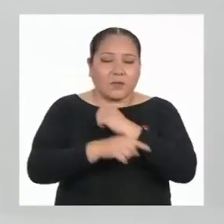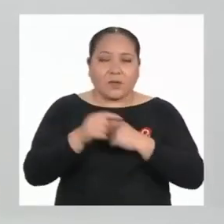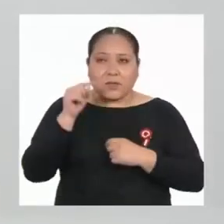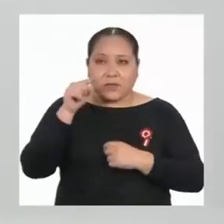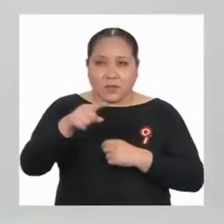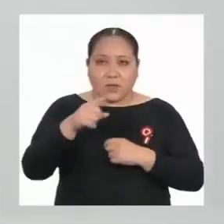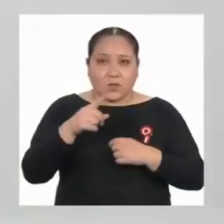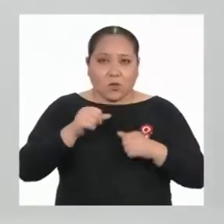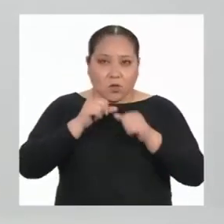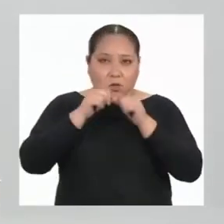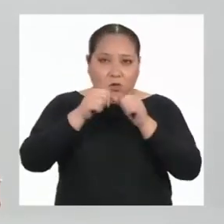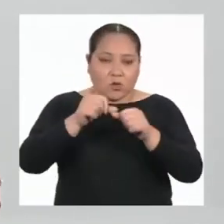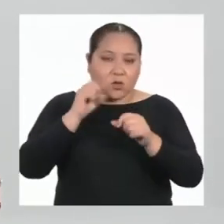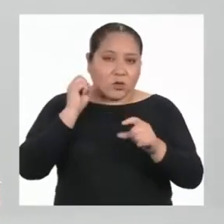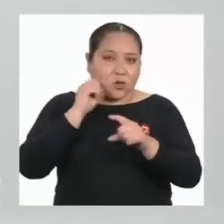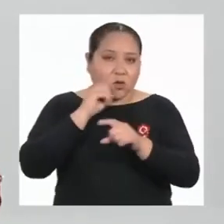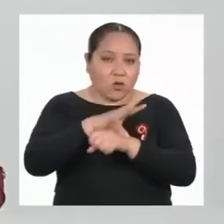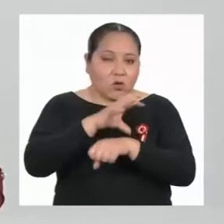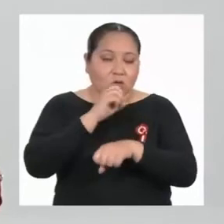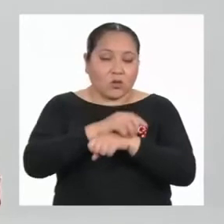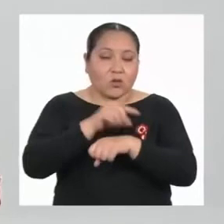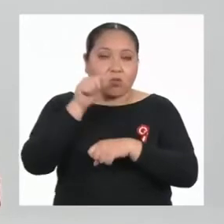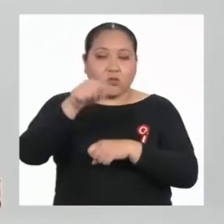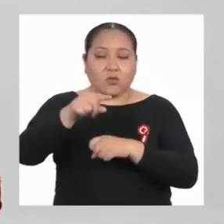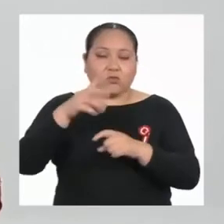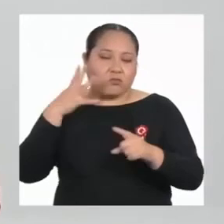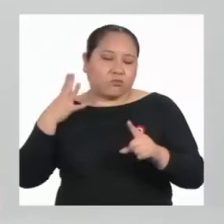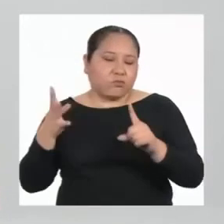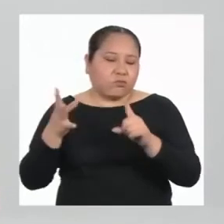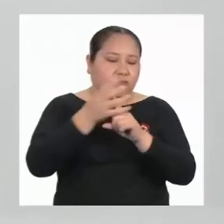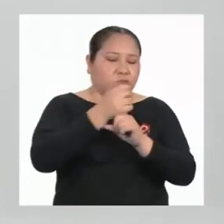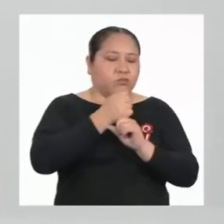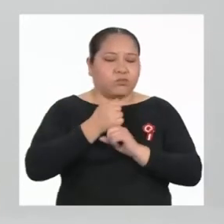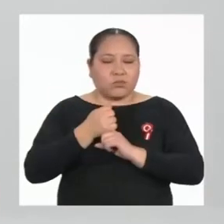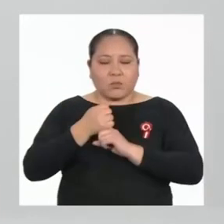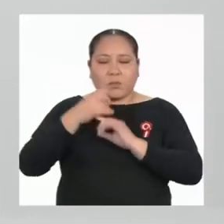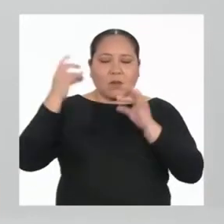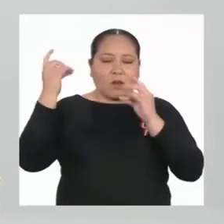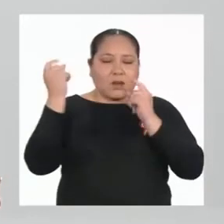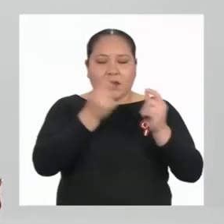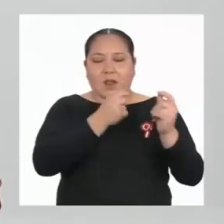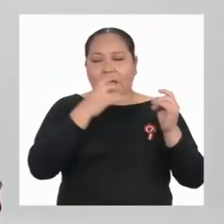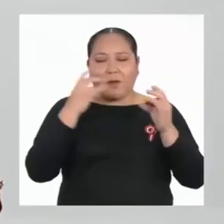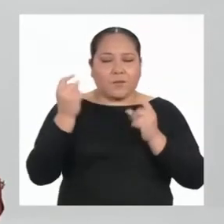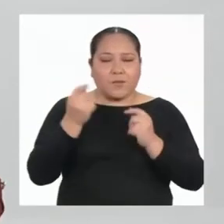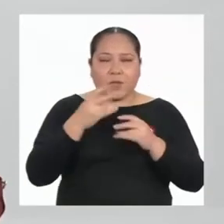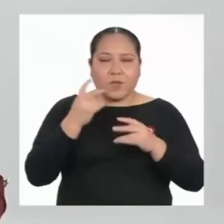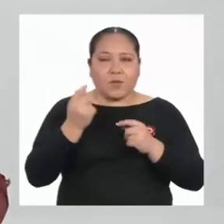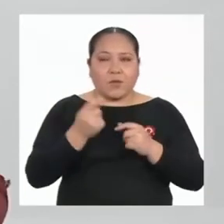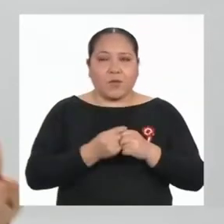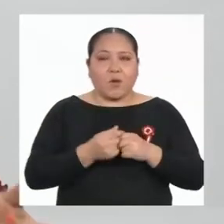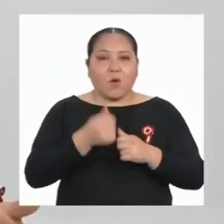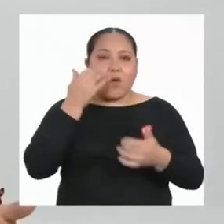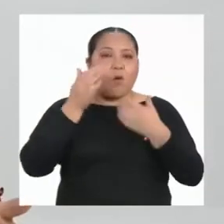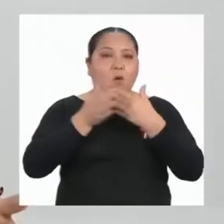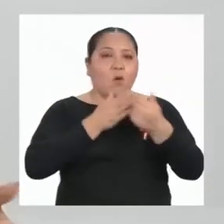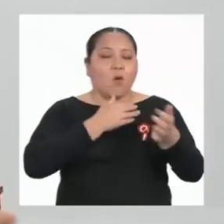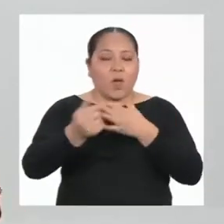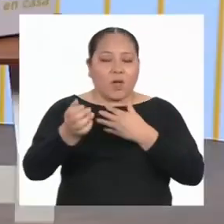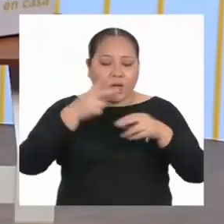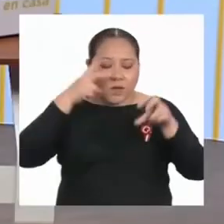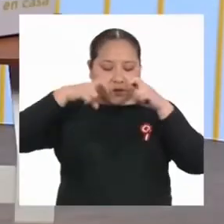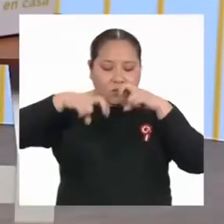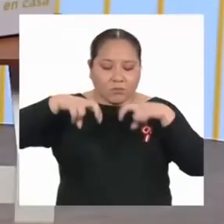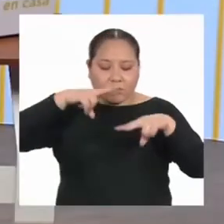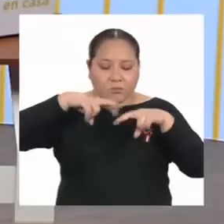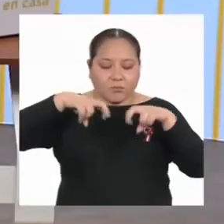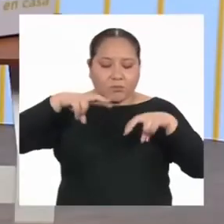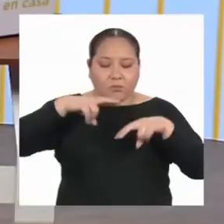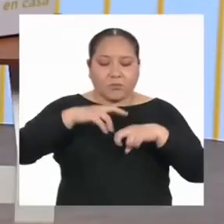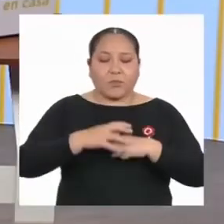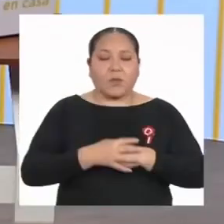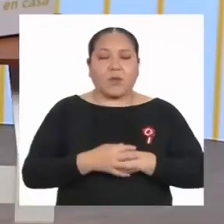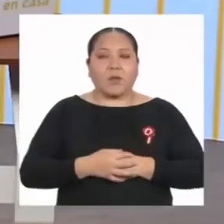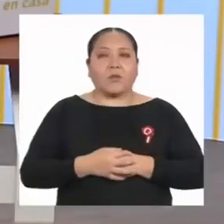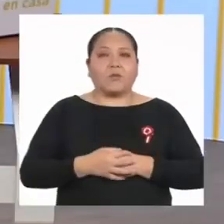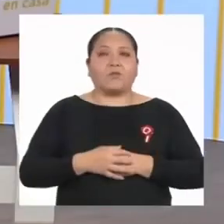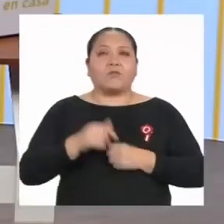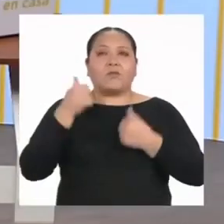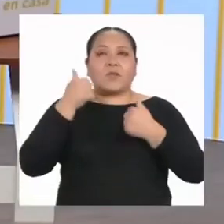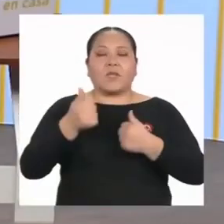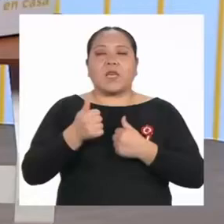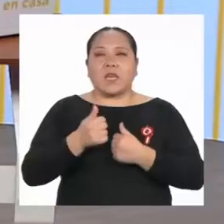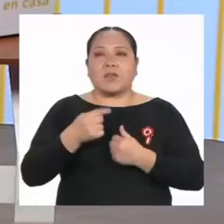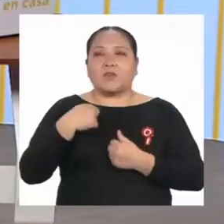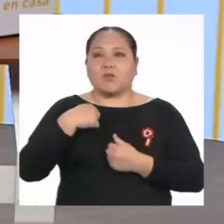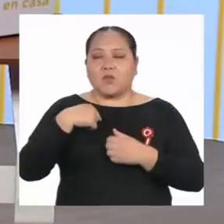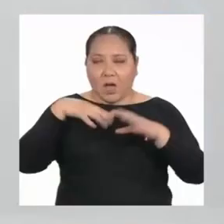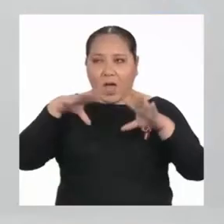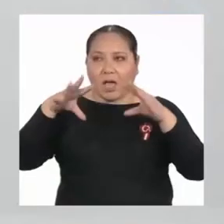consejos, vas a poder ser un atrome en analizar cualquier problemática a partir de textos. ¡Genial! ¡Le tomo